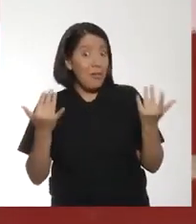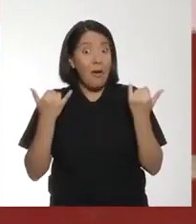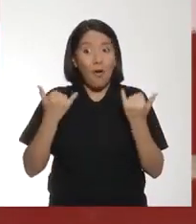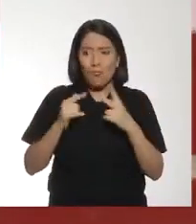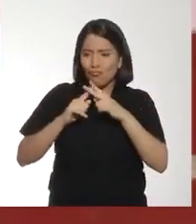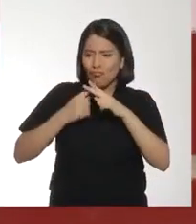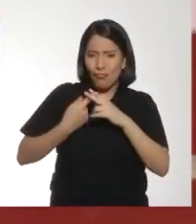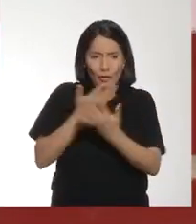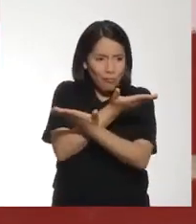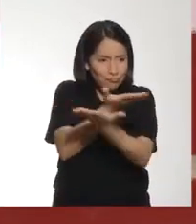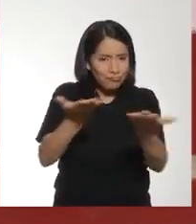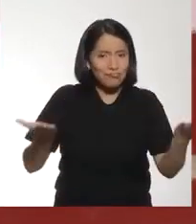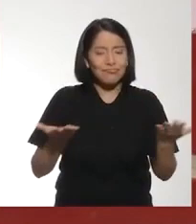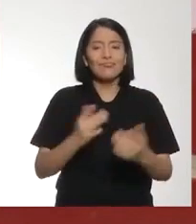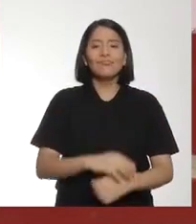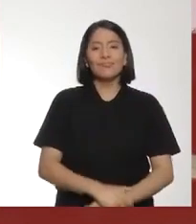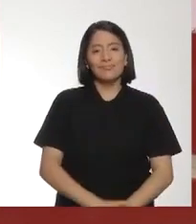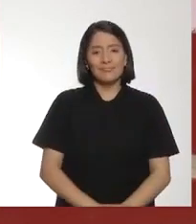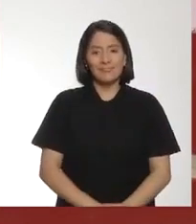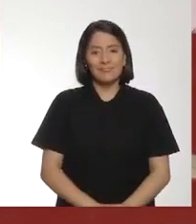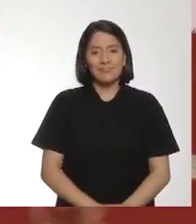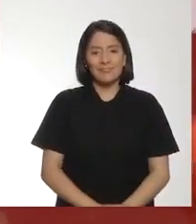bueno, vamos con todo, amigas y amigos.